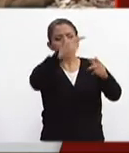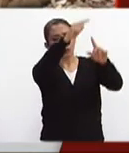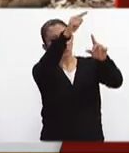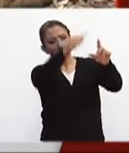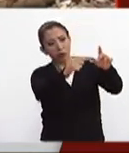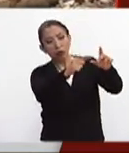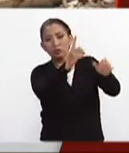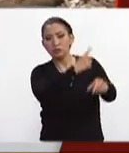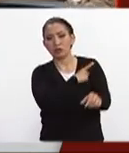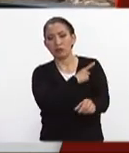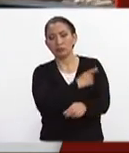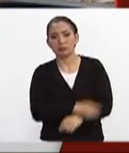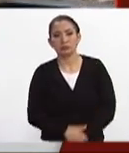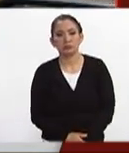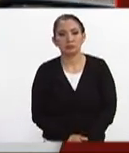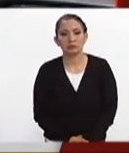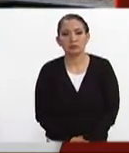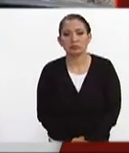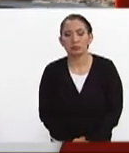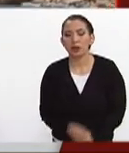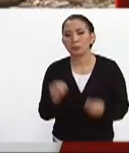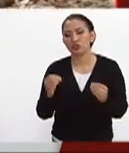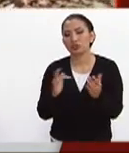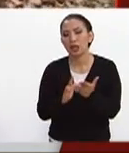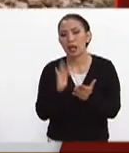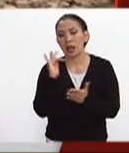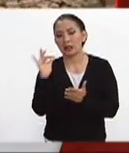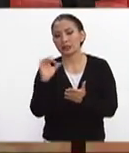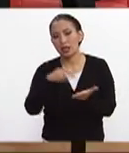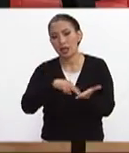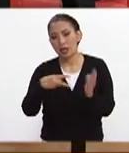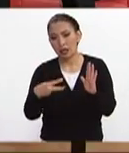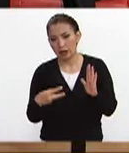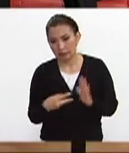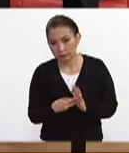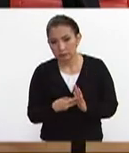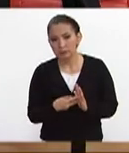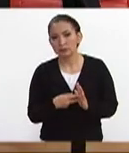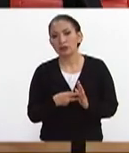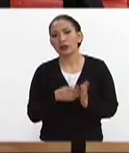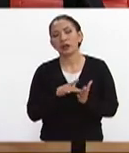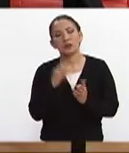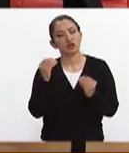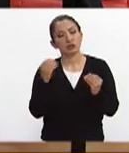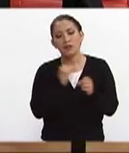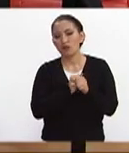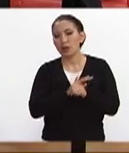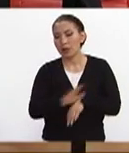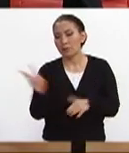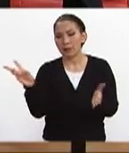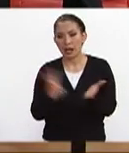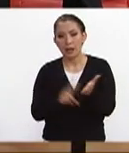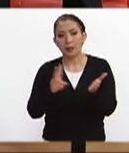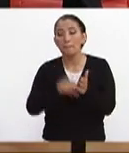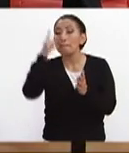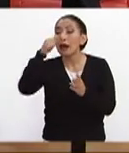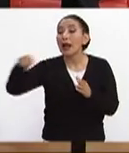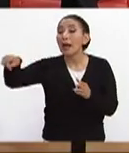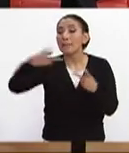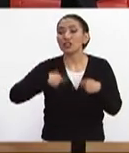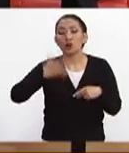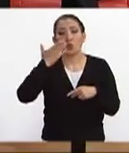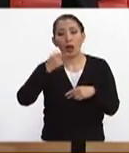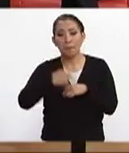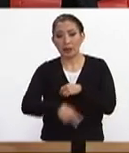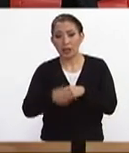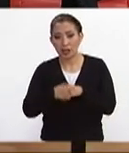solamente pues muchísimas gracias arquitecto le agradecemos muchísimo esta información valiosísima para que la gente no corra